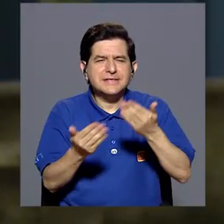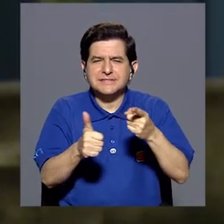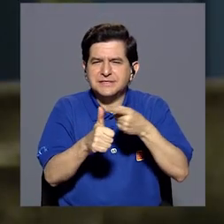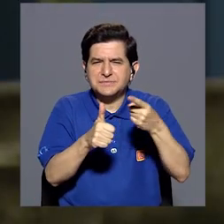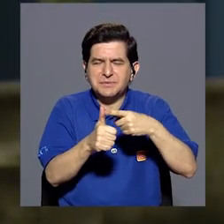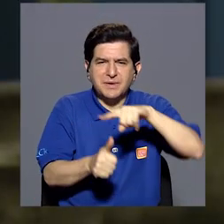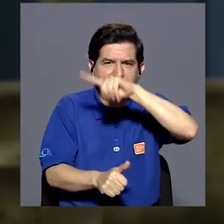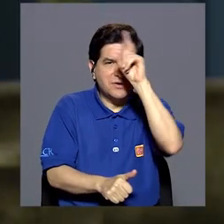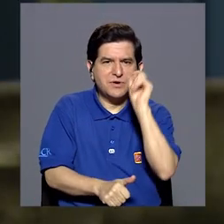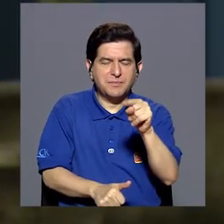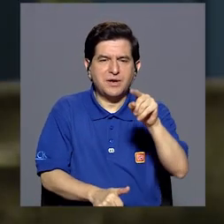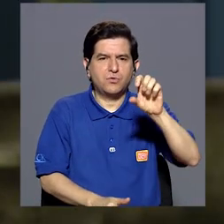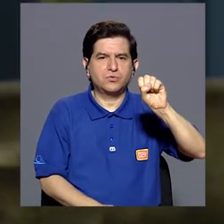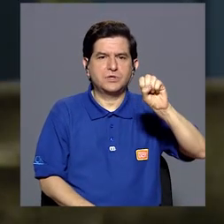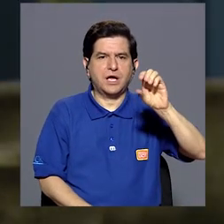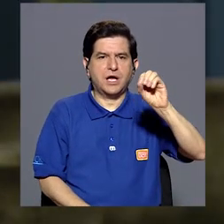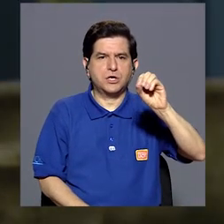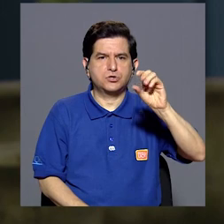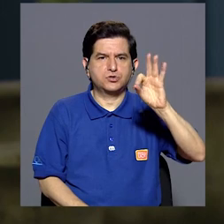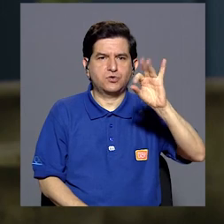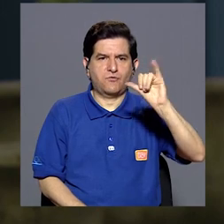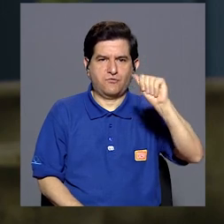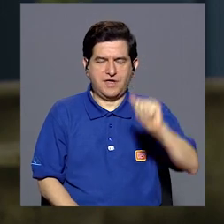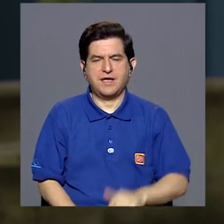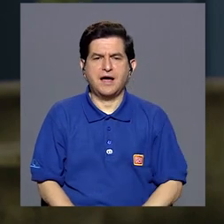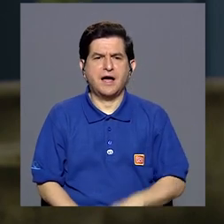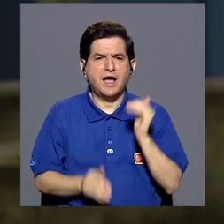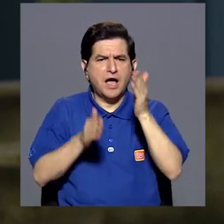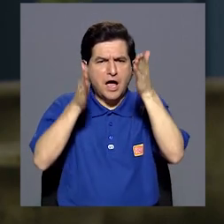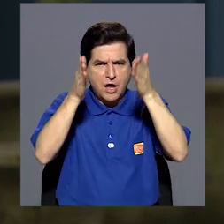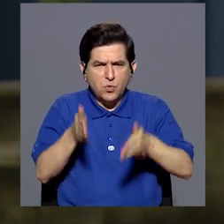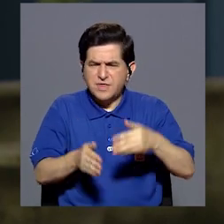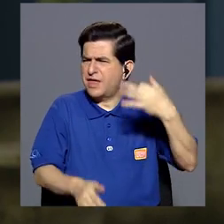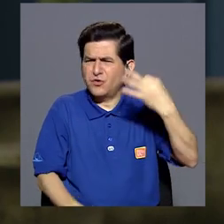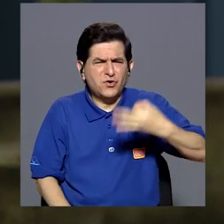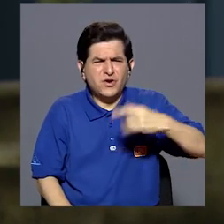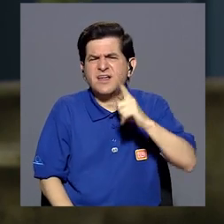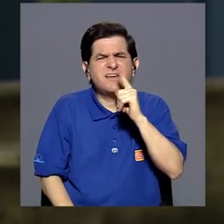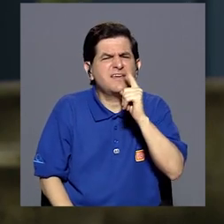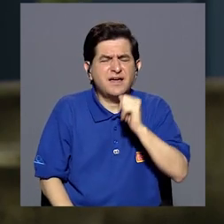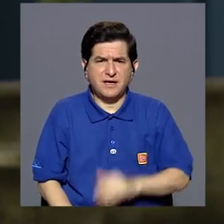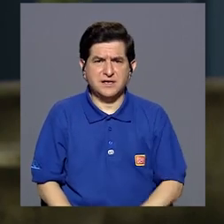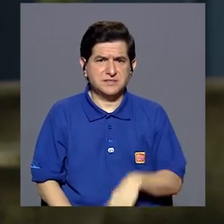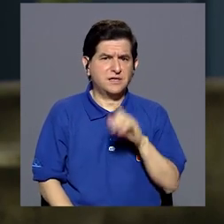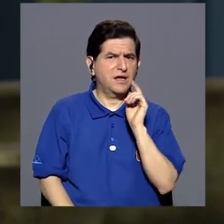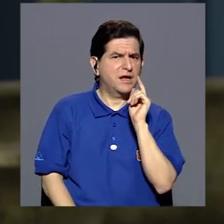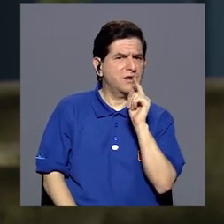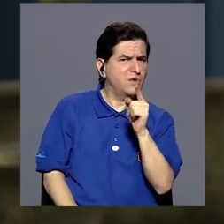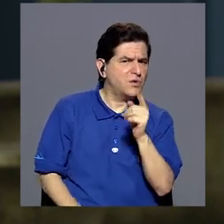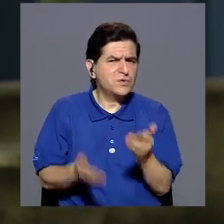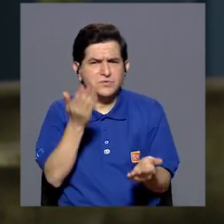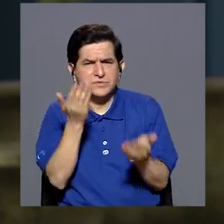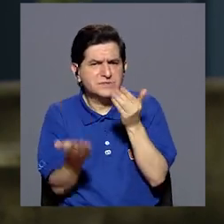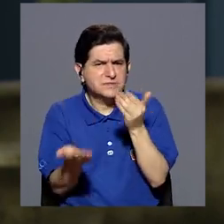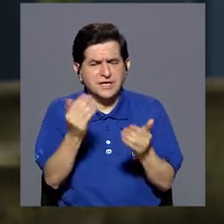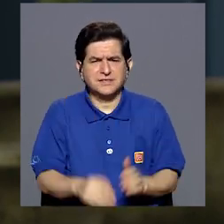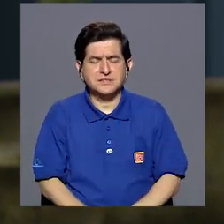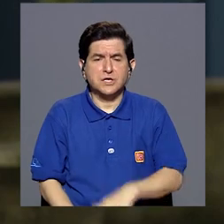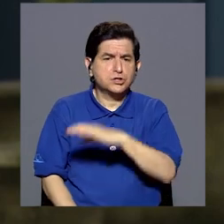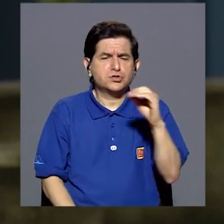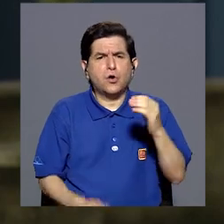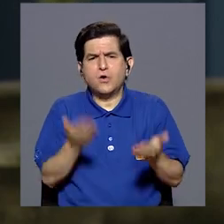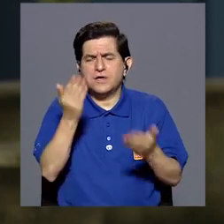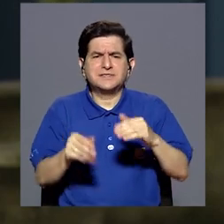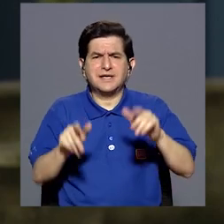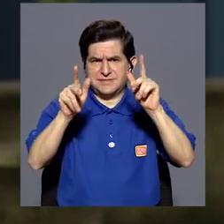tal vez preguntarle ¿Quiénes son los cuidadores y cuidadoras informales dentro de lo que ustedes, más bien a